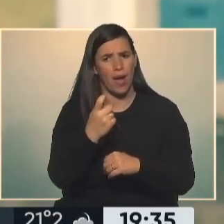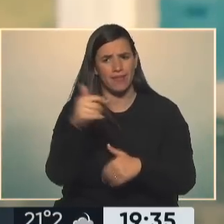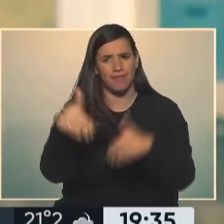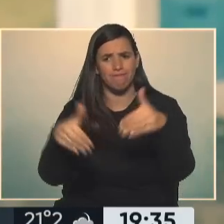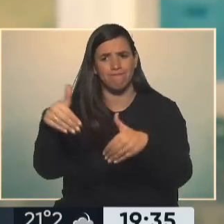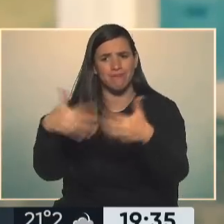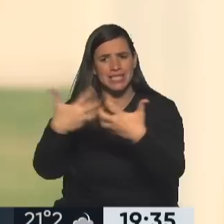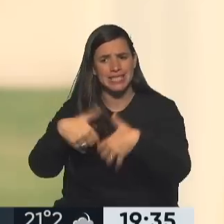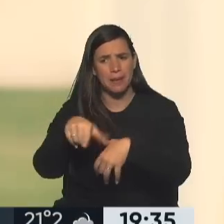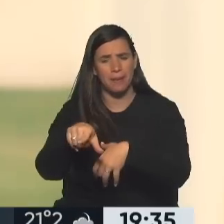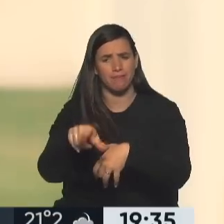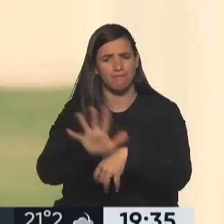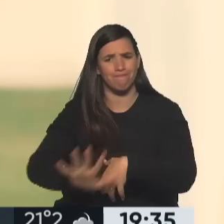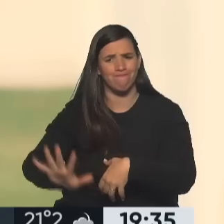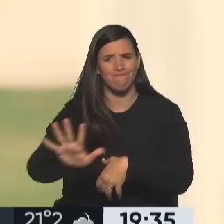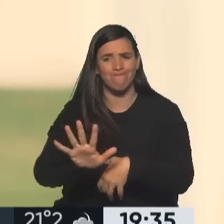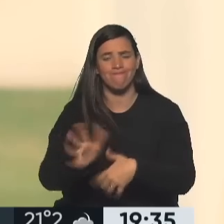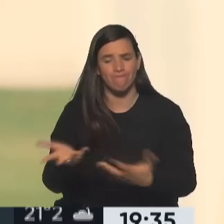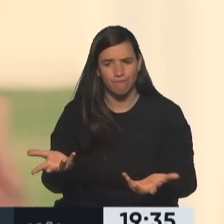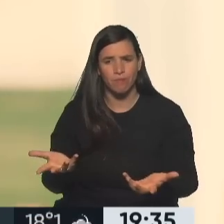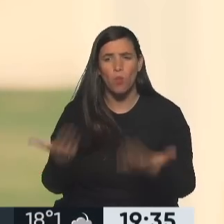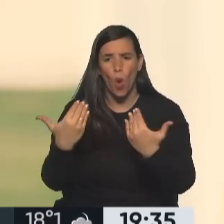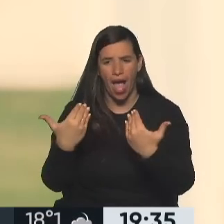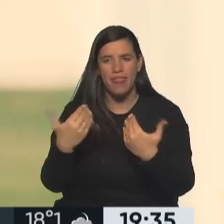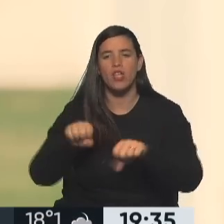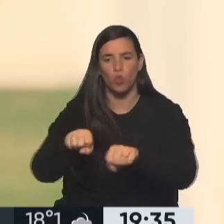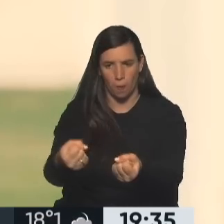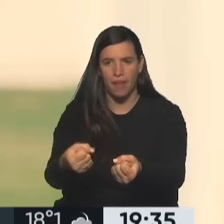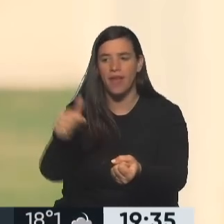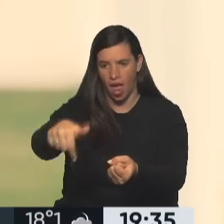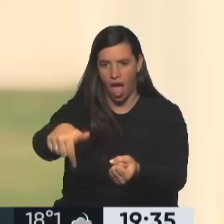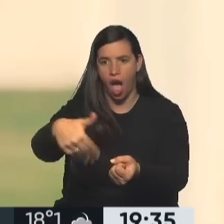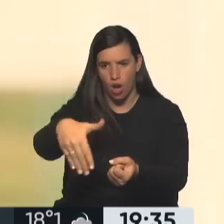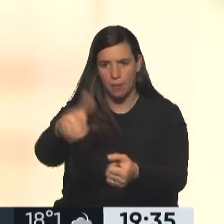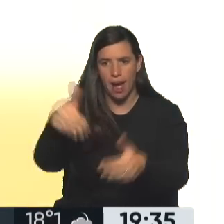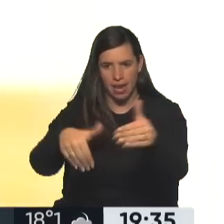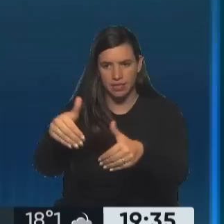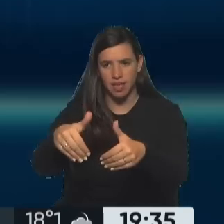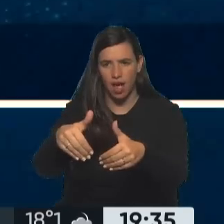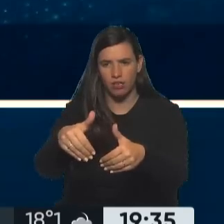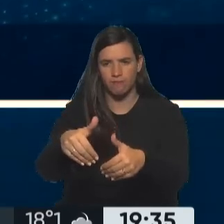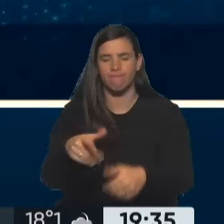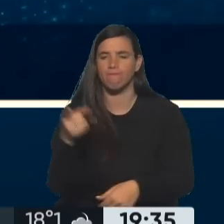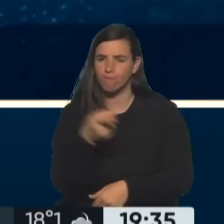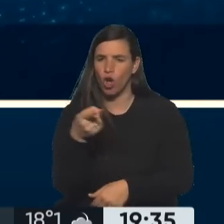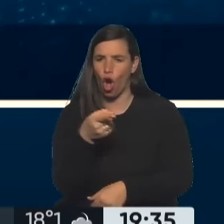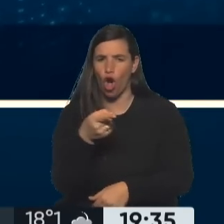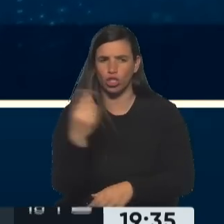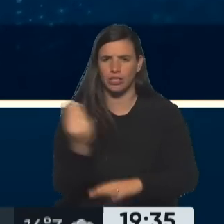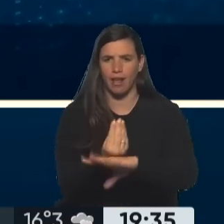objetarnos. También pueden suspender ahora una elección. Cuestionar un candidato. No es una